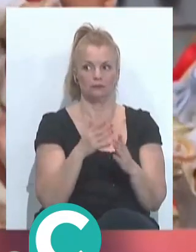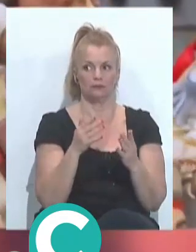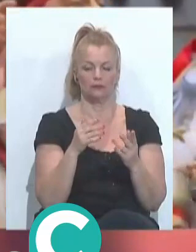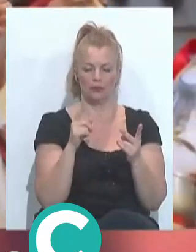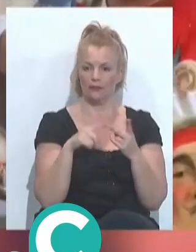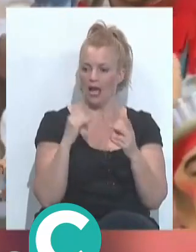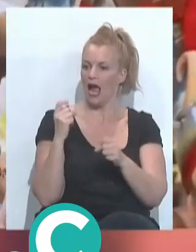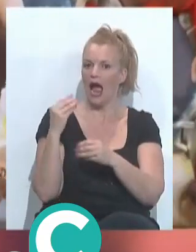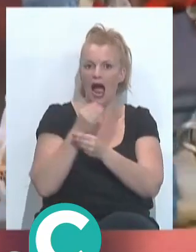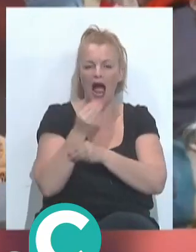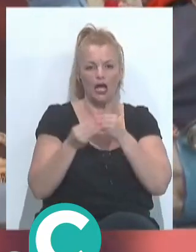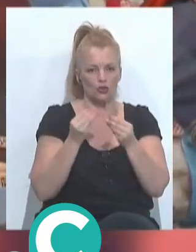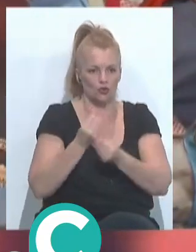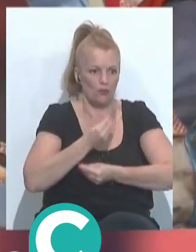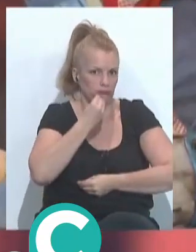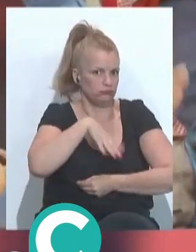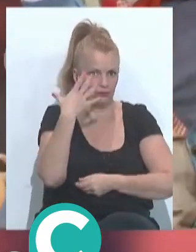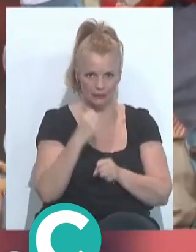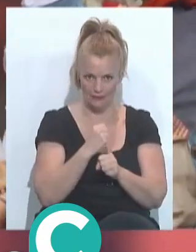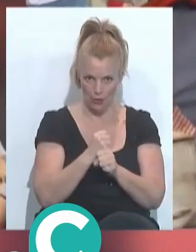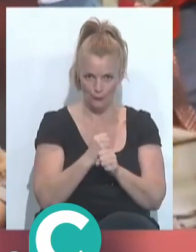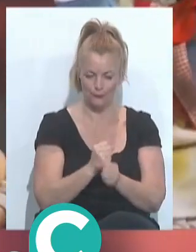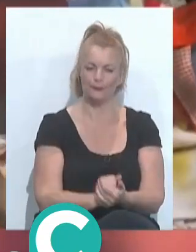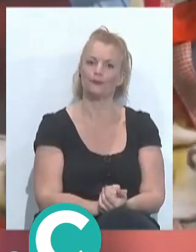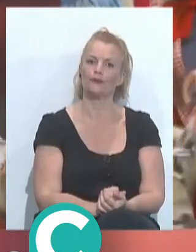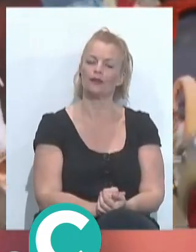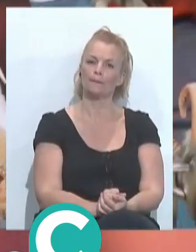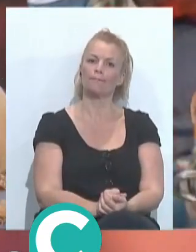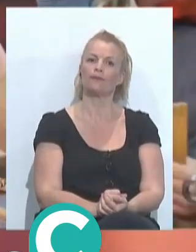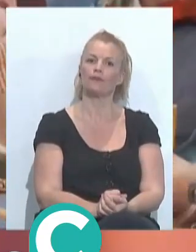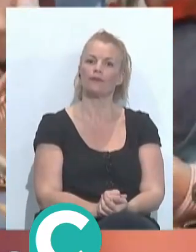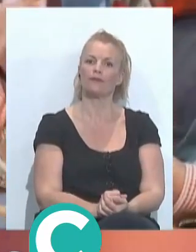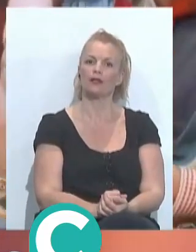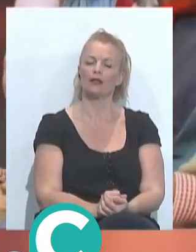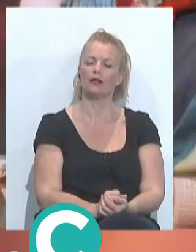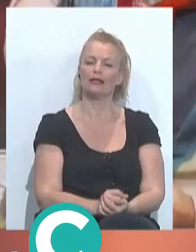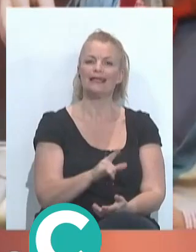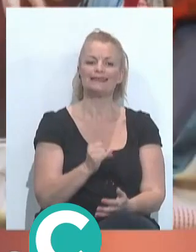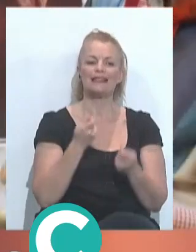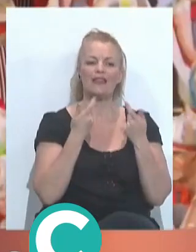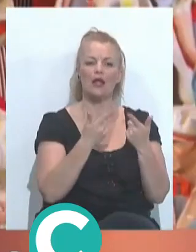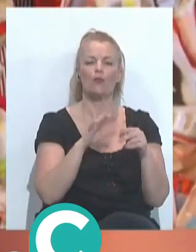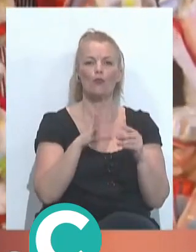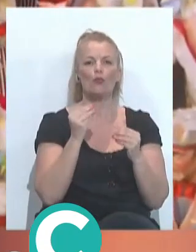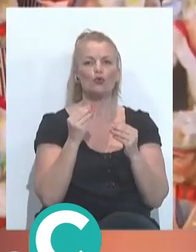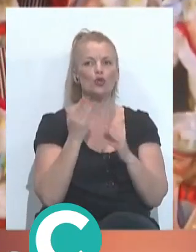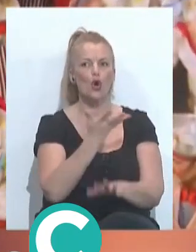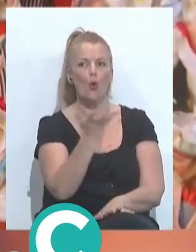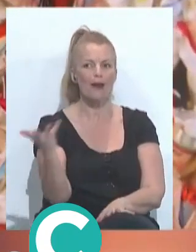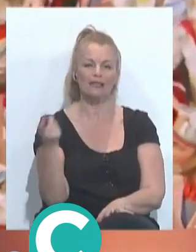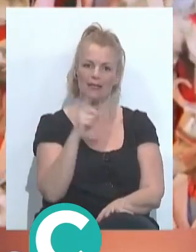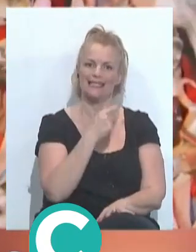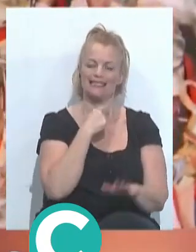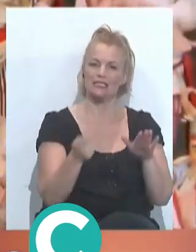han hecho un gran trabajo. Sí, el problema de eso es que se está dando mucho en comparsa, pero, por ejemplo, en